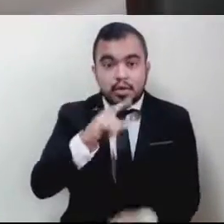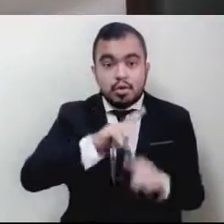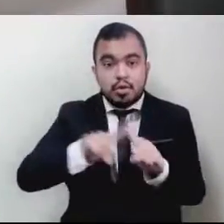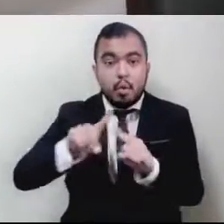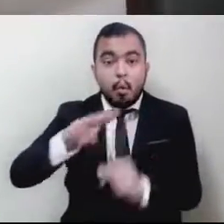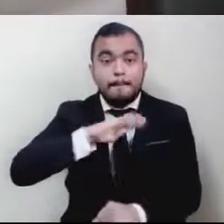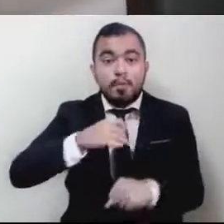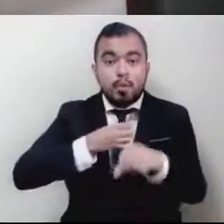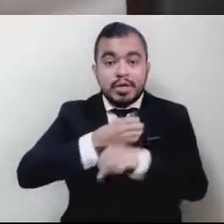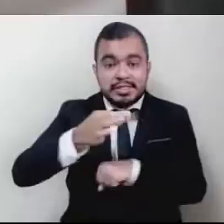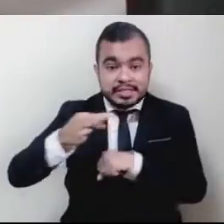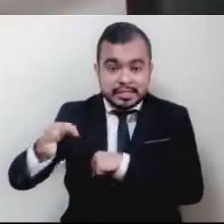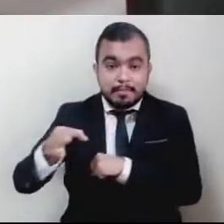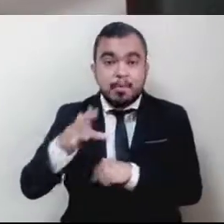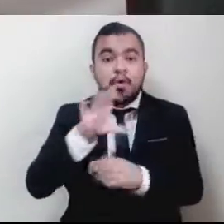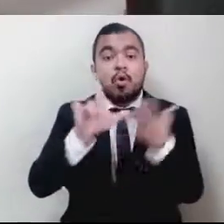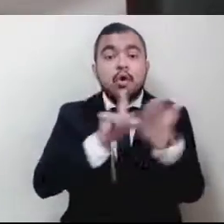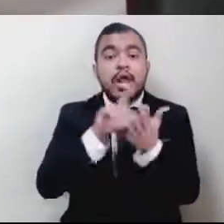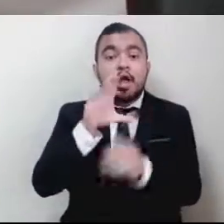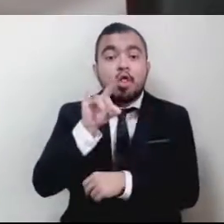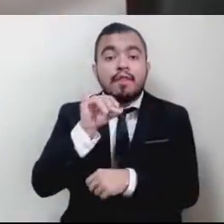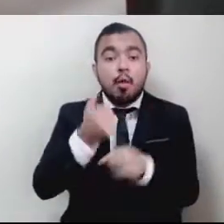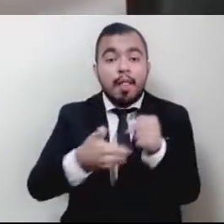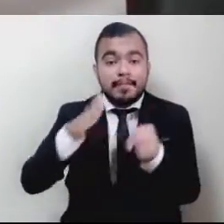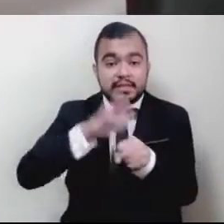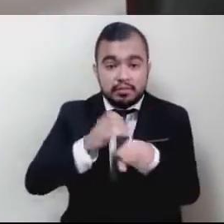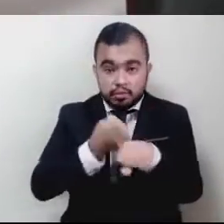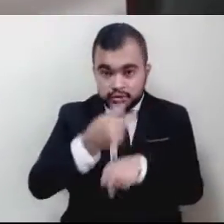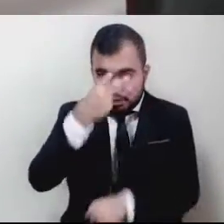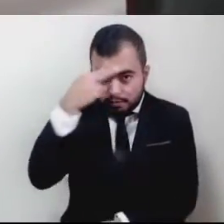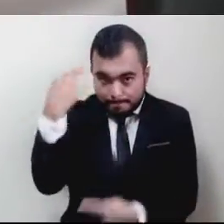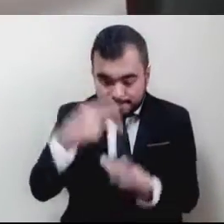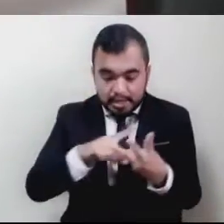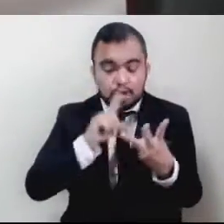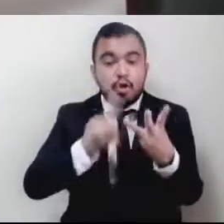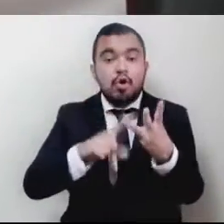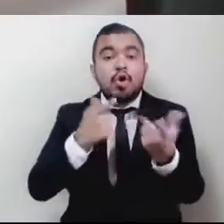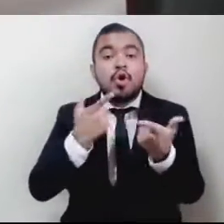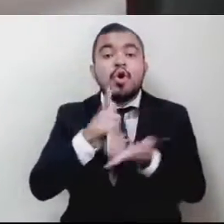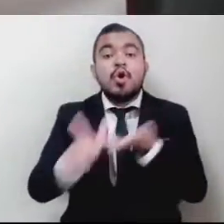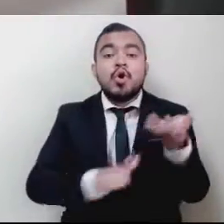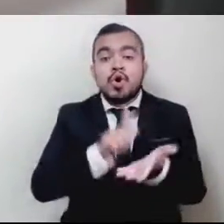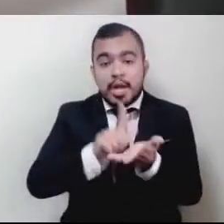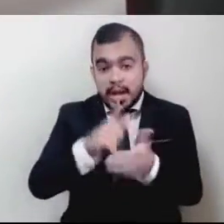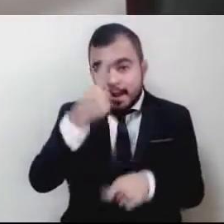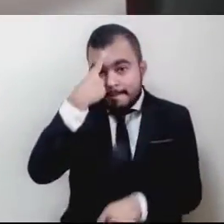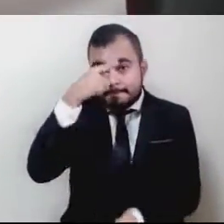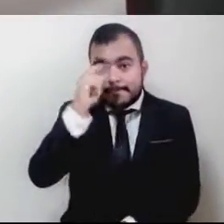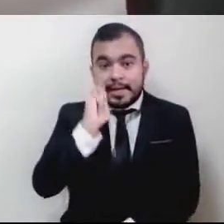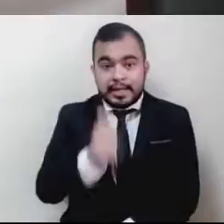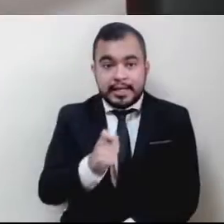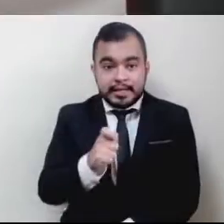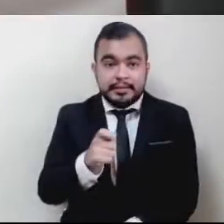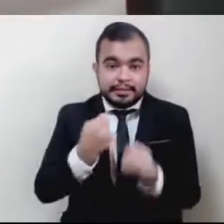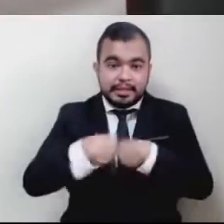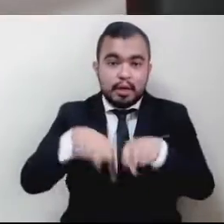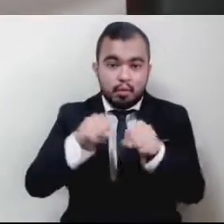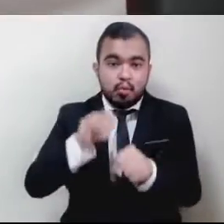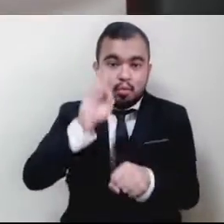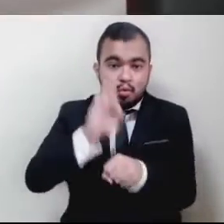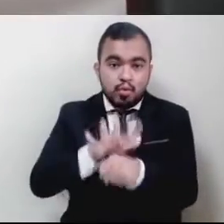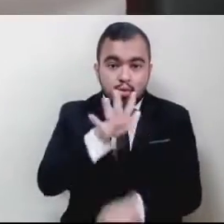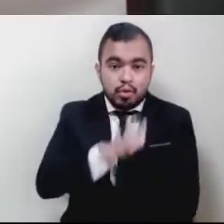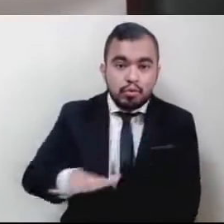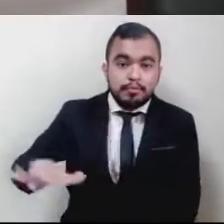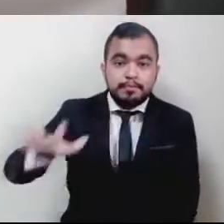Administrativo del Estado de México, de la Ley de Seguridad Social para los Servidores Públicos del Estado de México y Municipios,